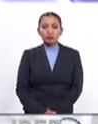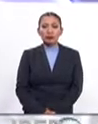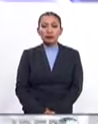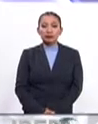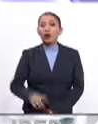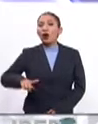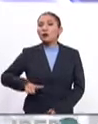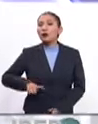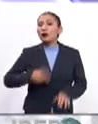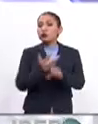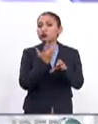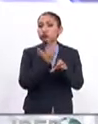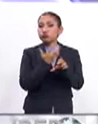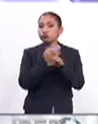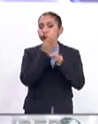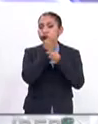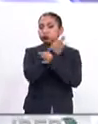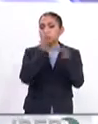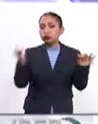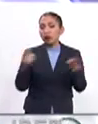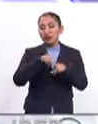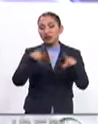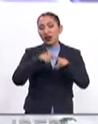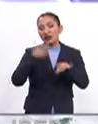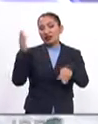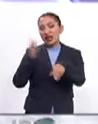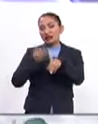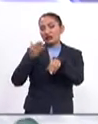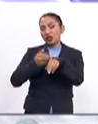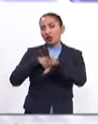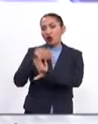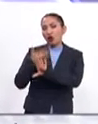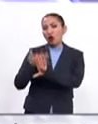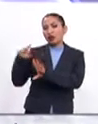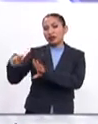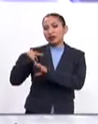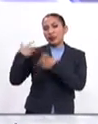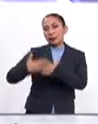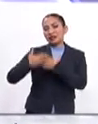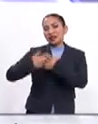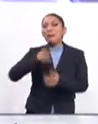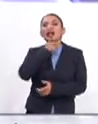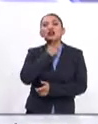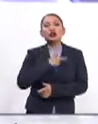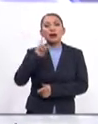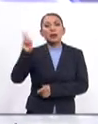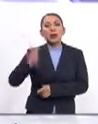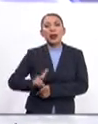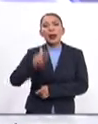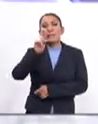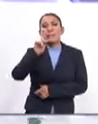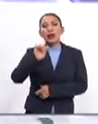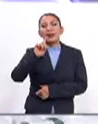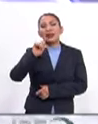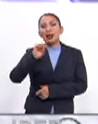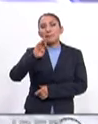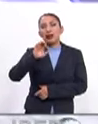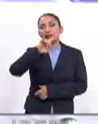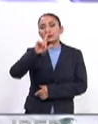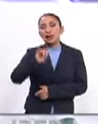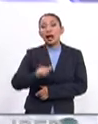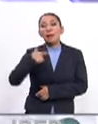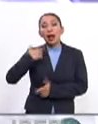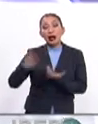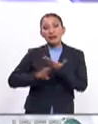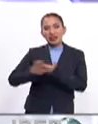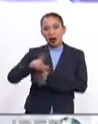El gobierno de los Estados Unidos anunció una serie de sanciones contra la petrolera estatal venezolana PDVSA con la intención de evitar